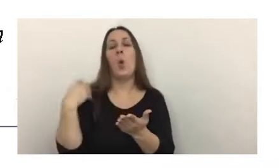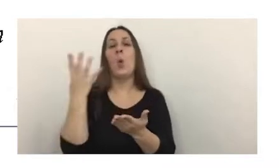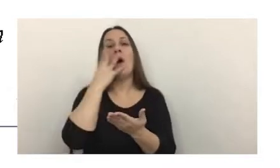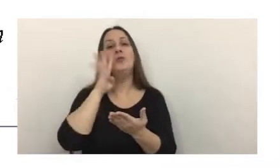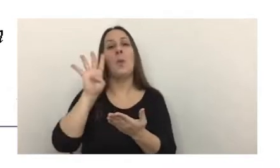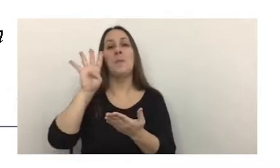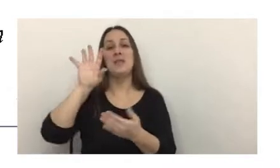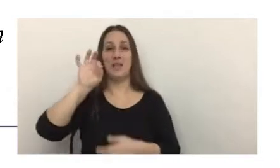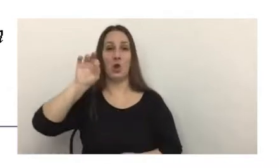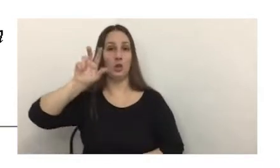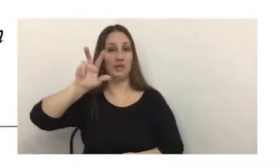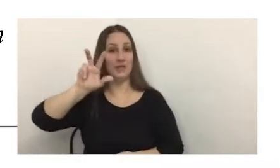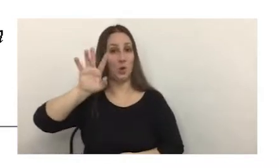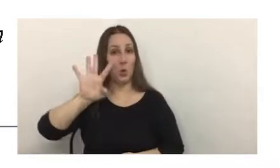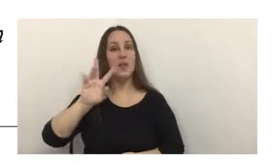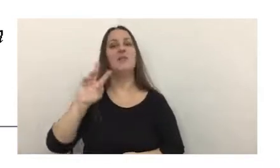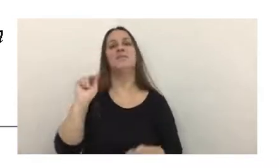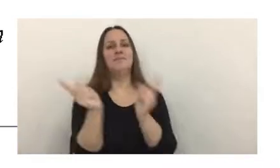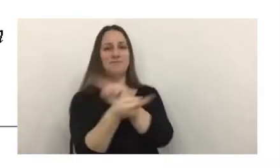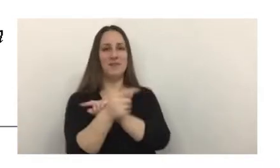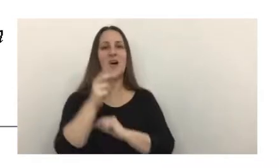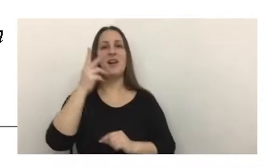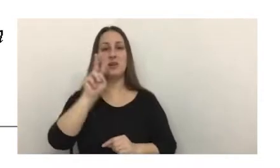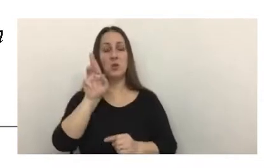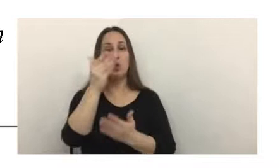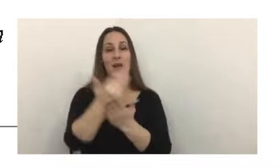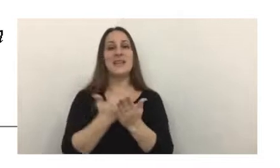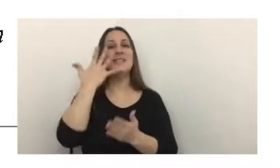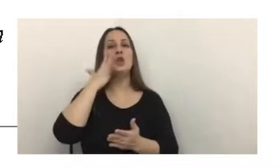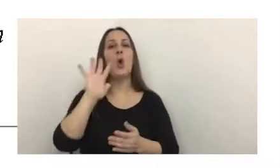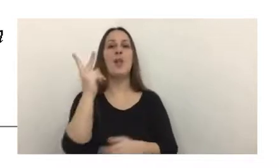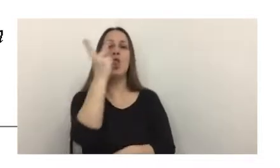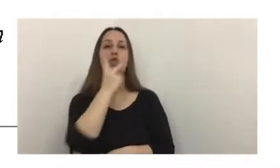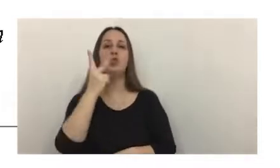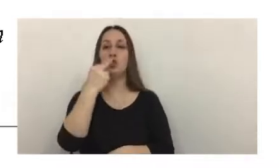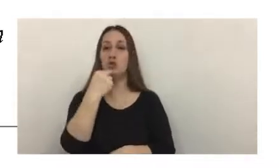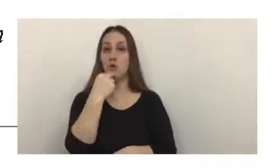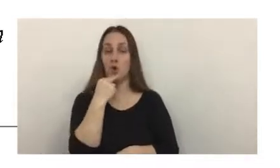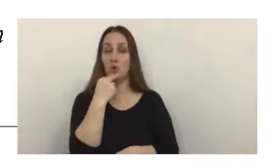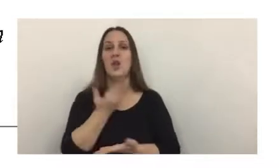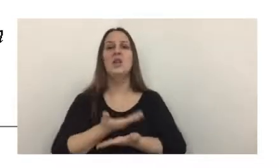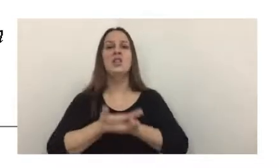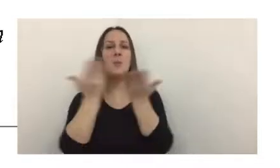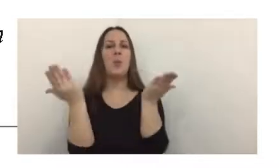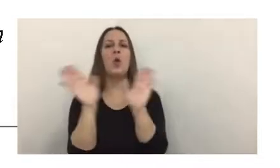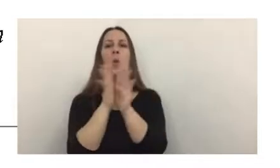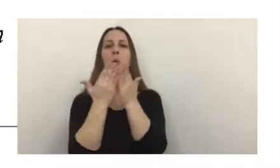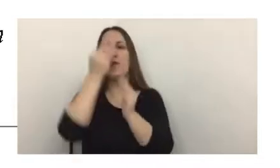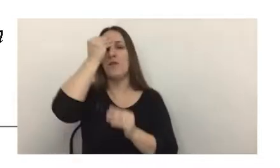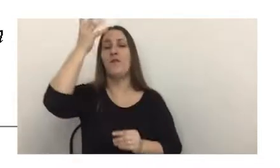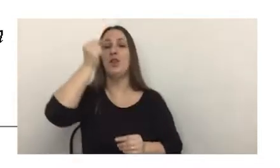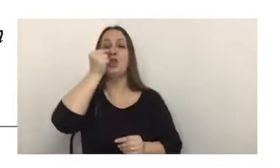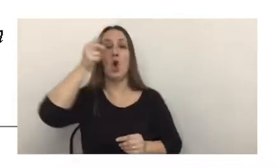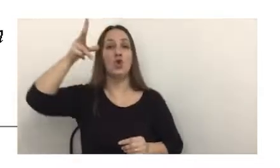.034, la resolución general 5.211, publicada en boletín oficial el